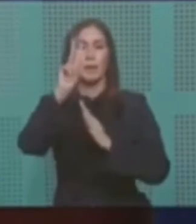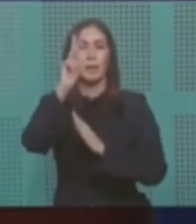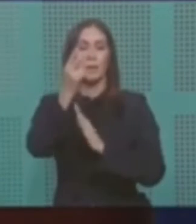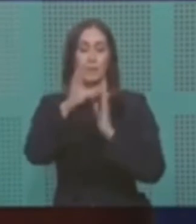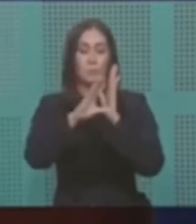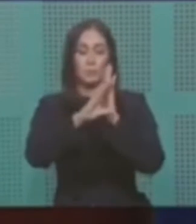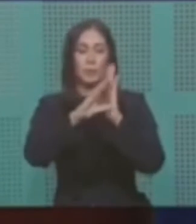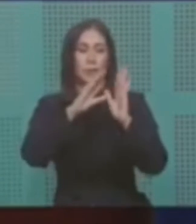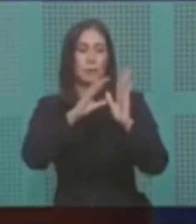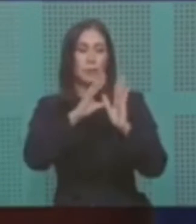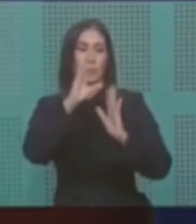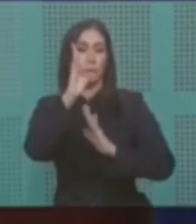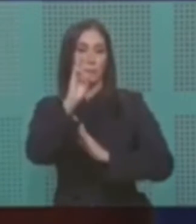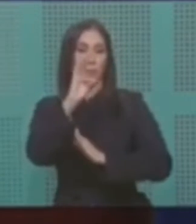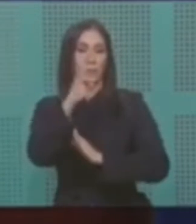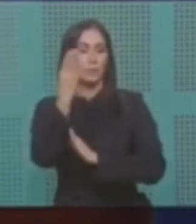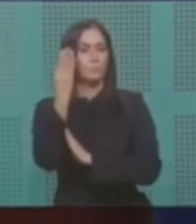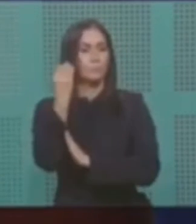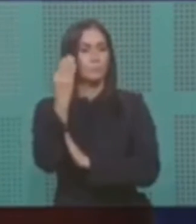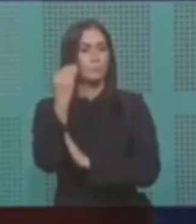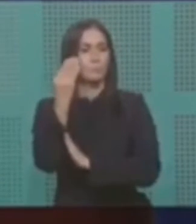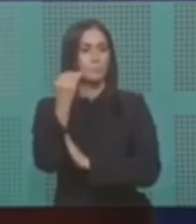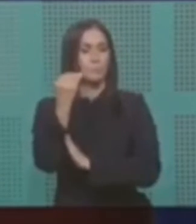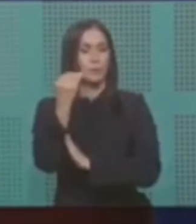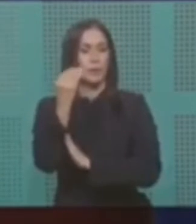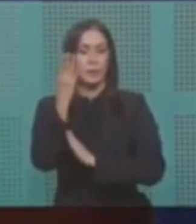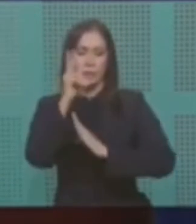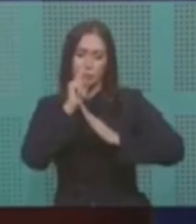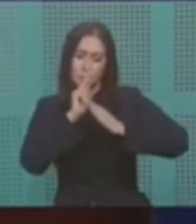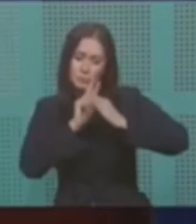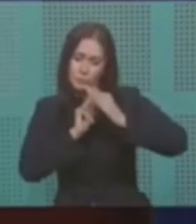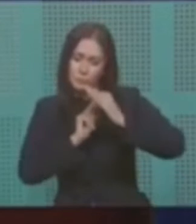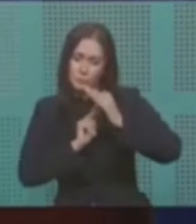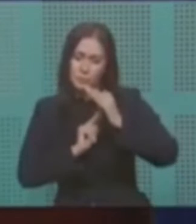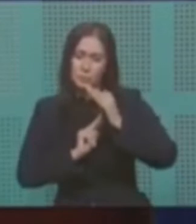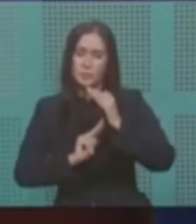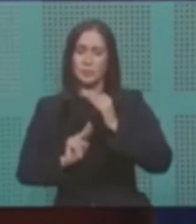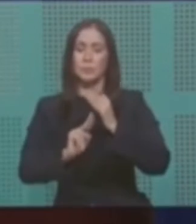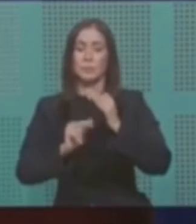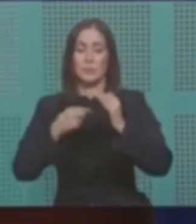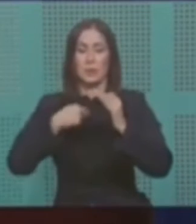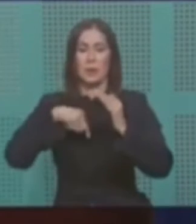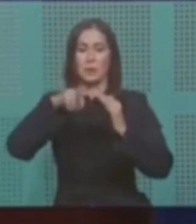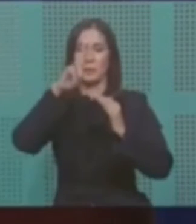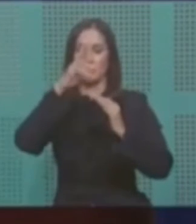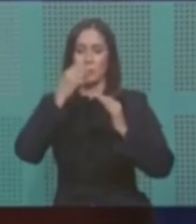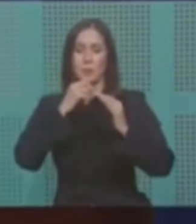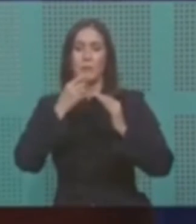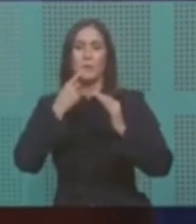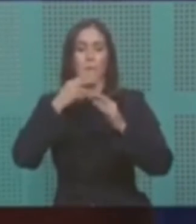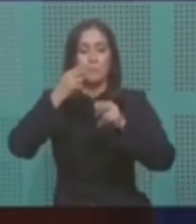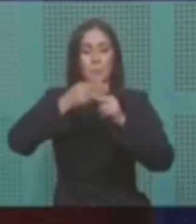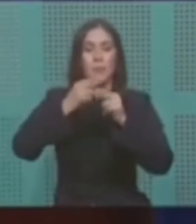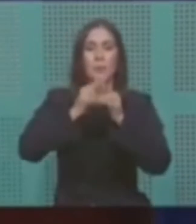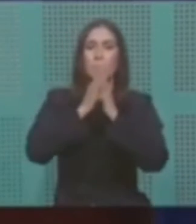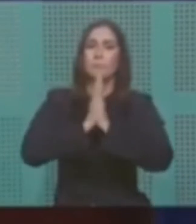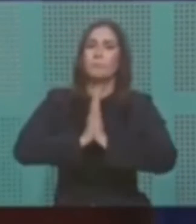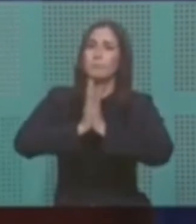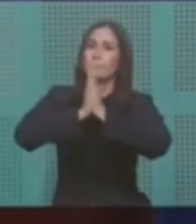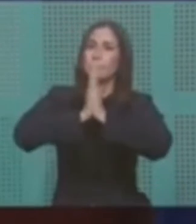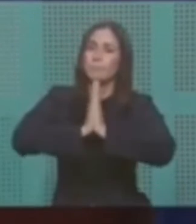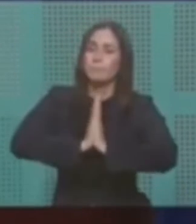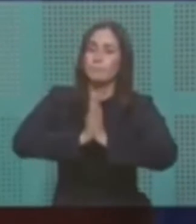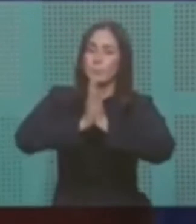crónica 714, si se humillare mi pueblo sobre el cual mi nombre es invocado y oraren